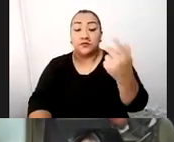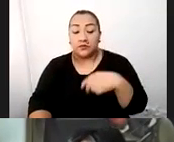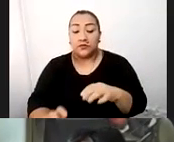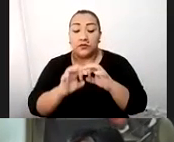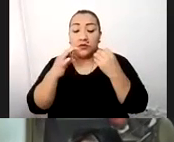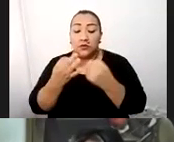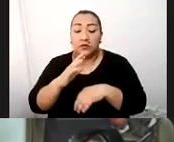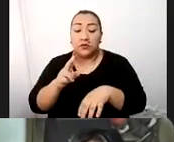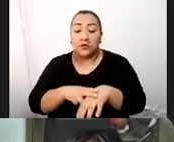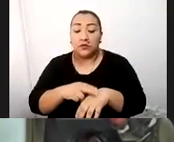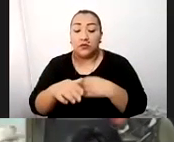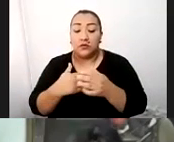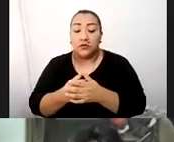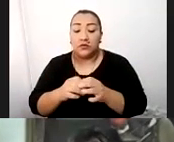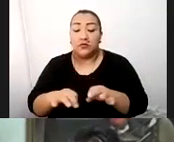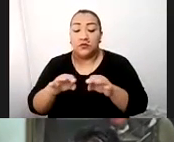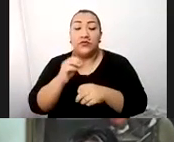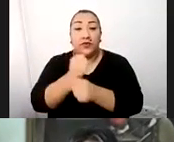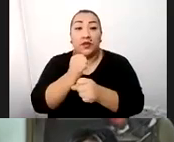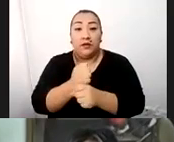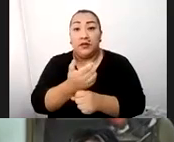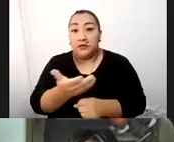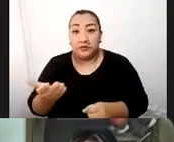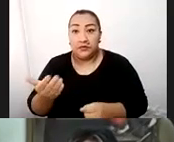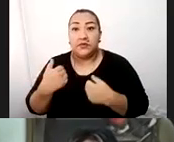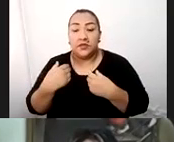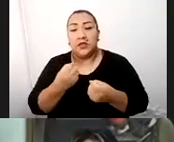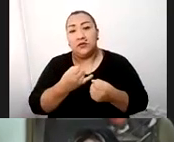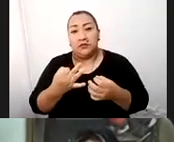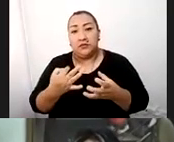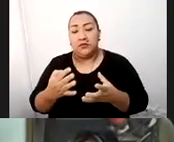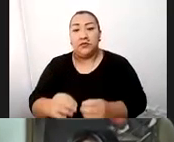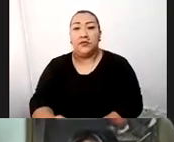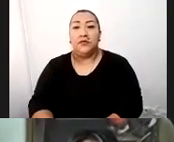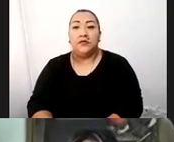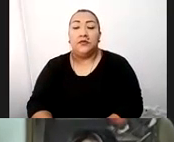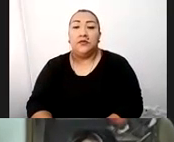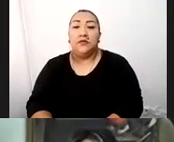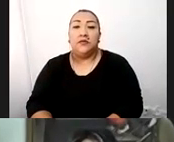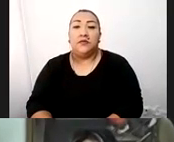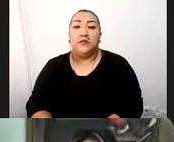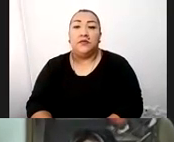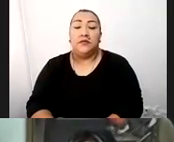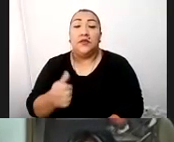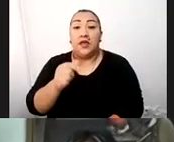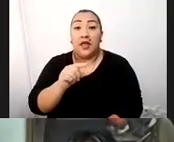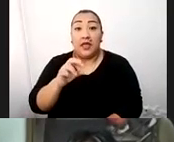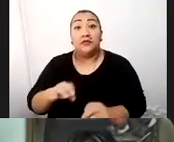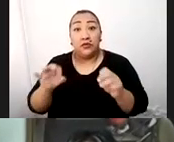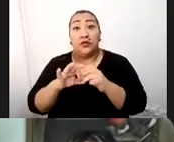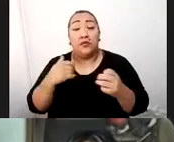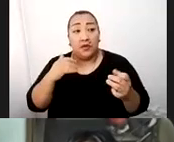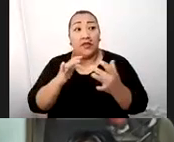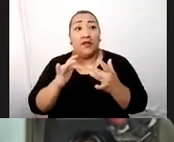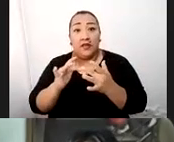facilidades. Asimismo, también tienen una cartera de agencias y operadores con quienes también serían interesantes puedan contactar para que